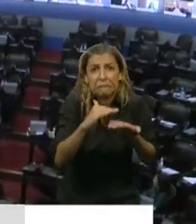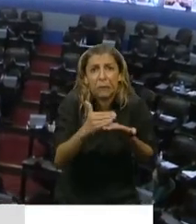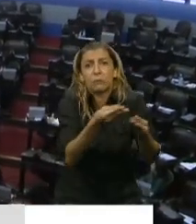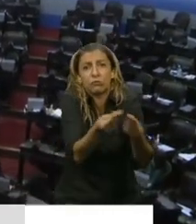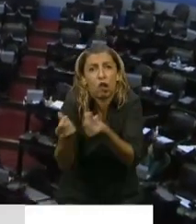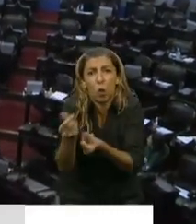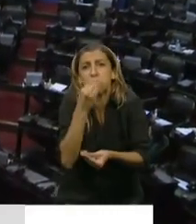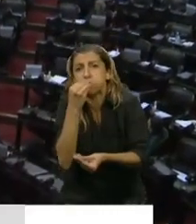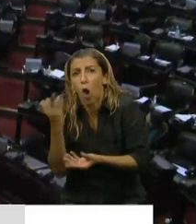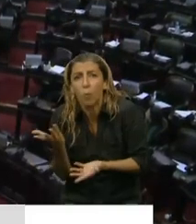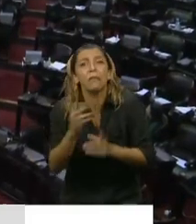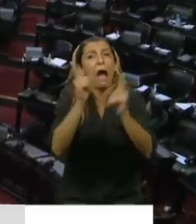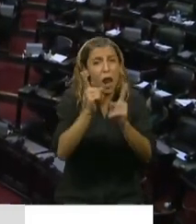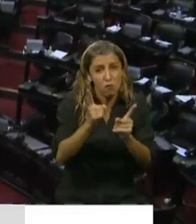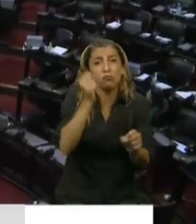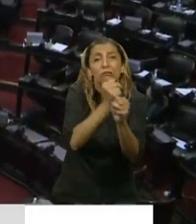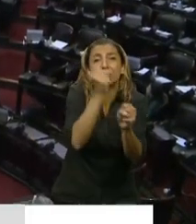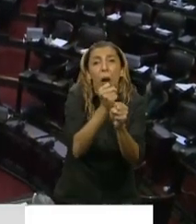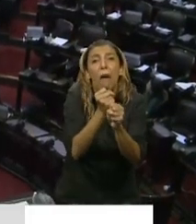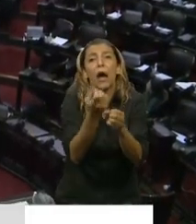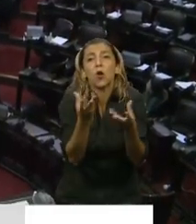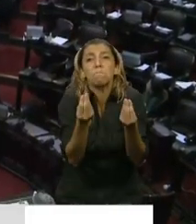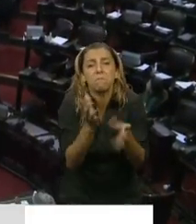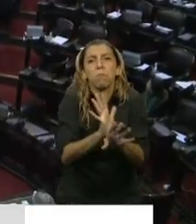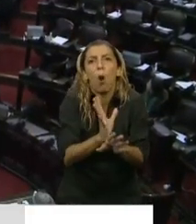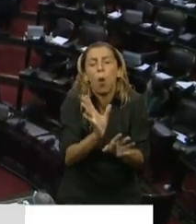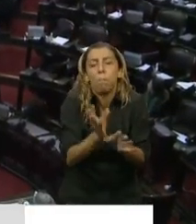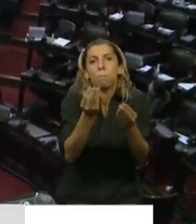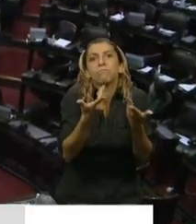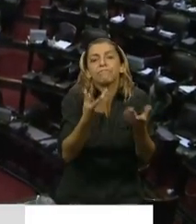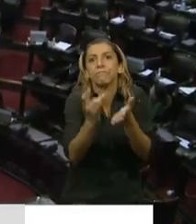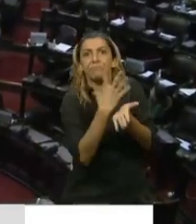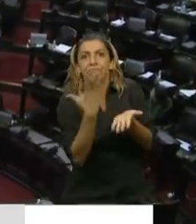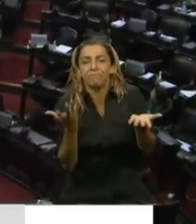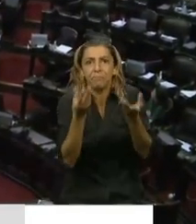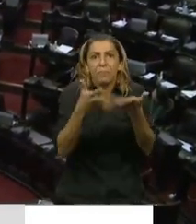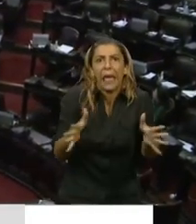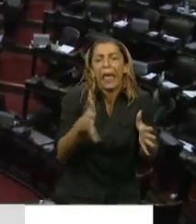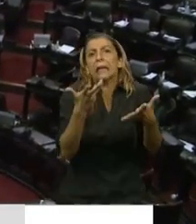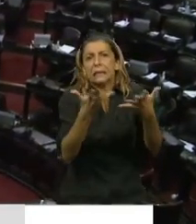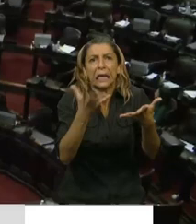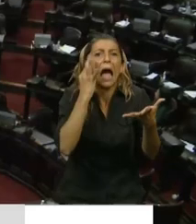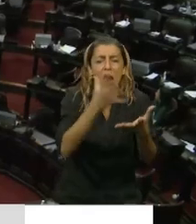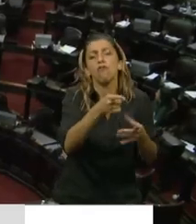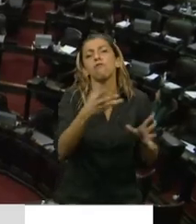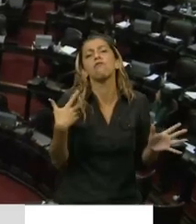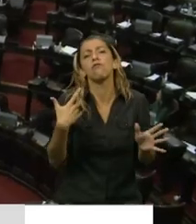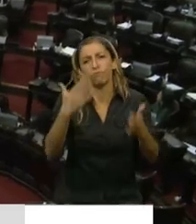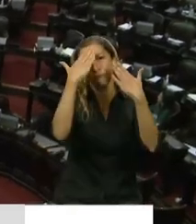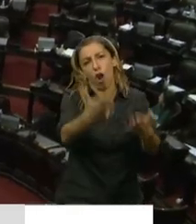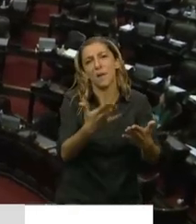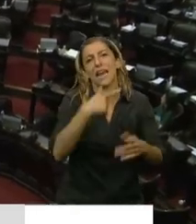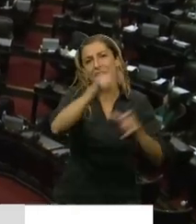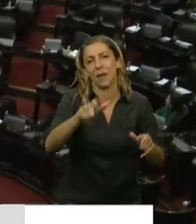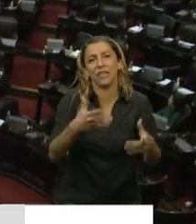lo están perdiendo. Quiero hacer un homenaje a los argentinos y a las argentinas de a pie que le pusieron el pecho como nadie a esta